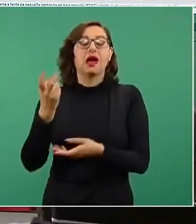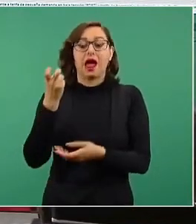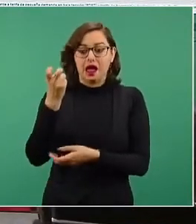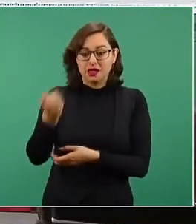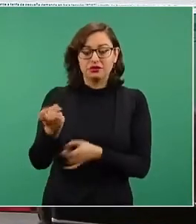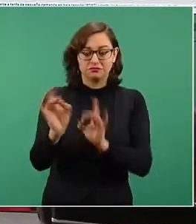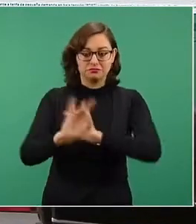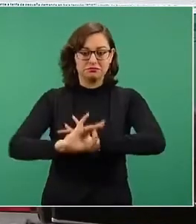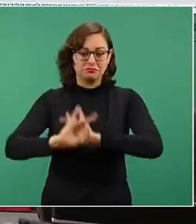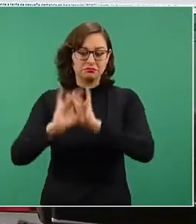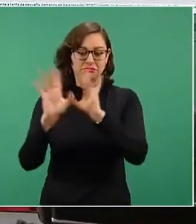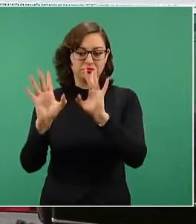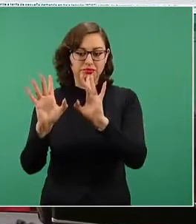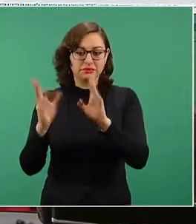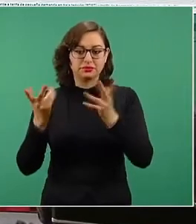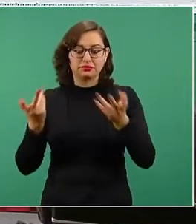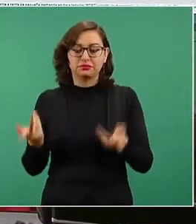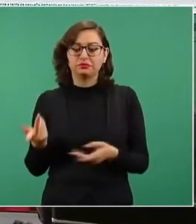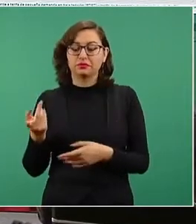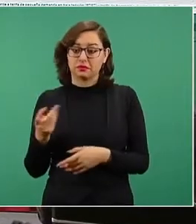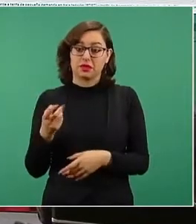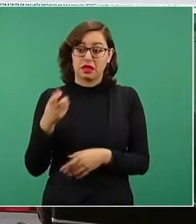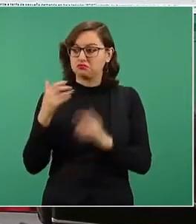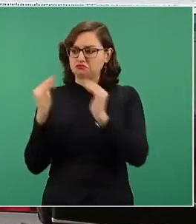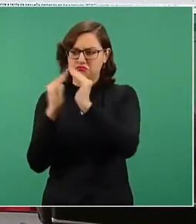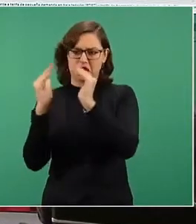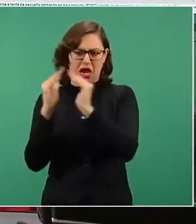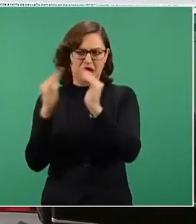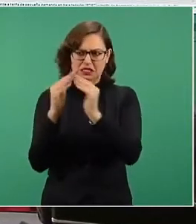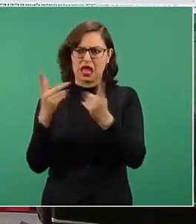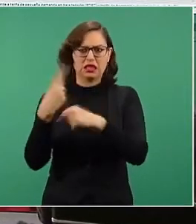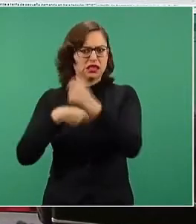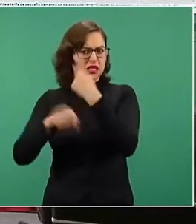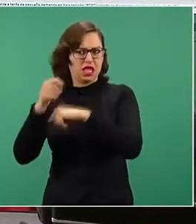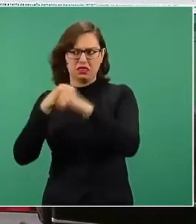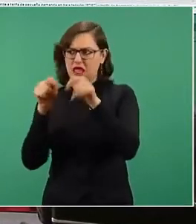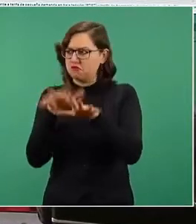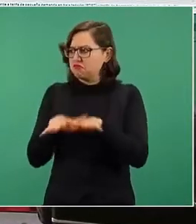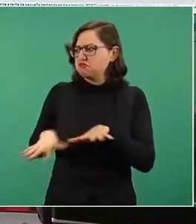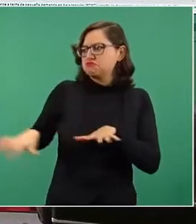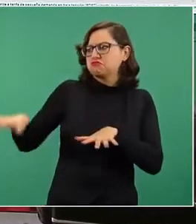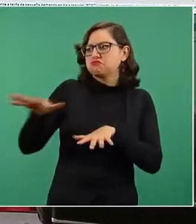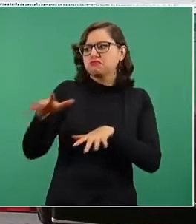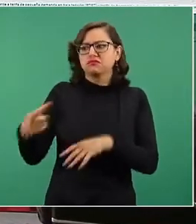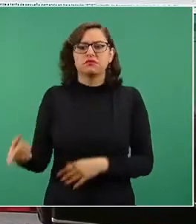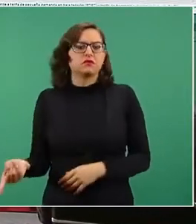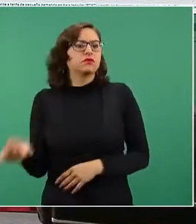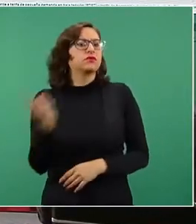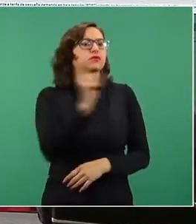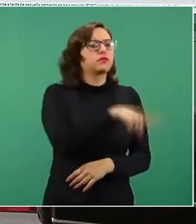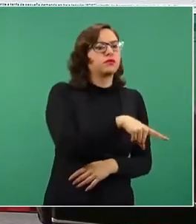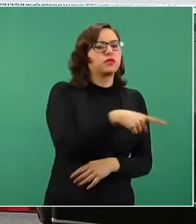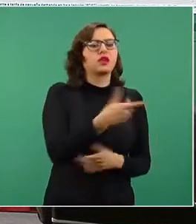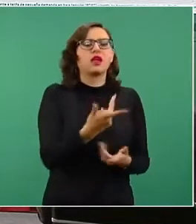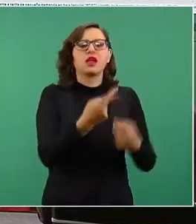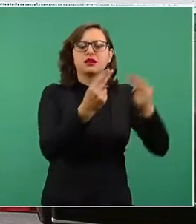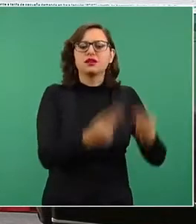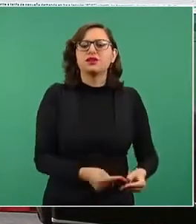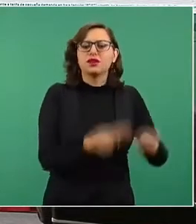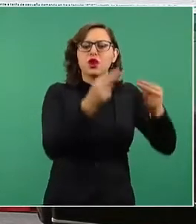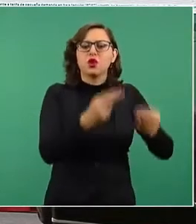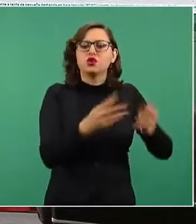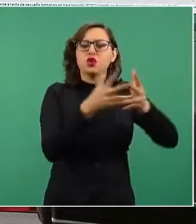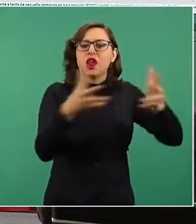¿Cuánto pagan los grandes corporativos? Con este mecanismo de las sociedades de autobasto, que no pagan la transmisión,